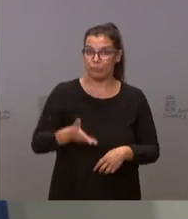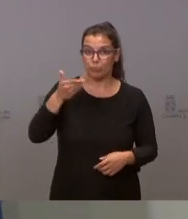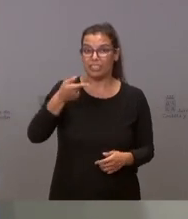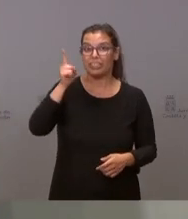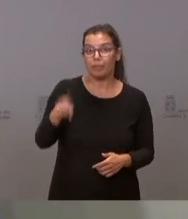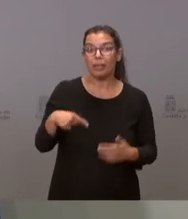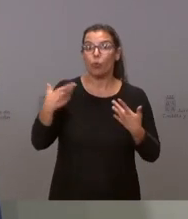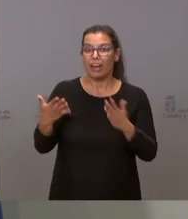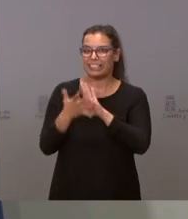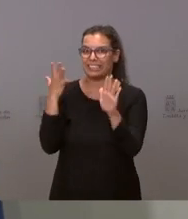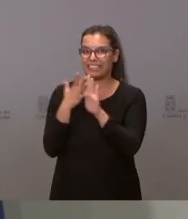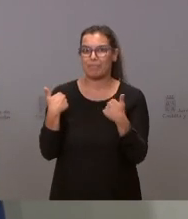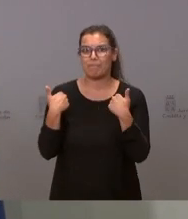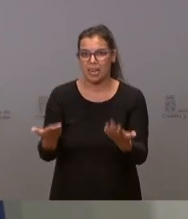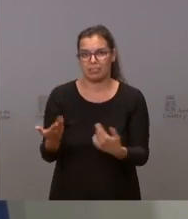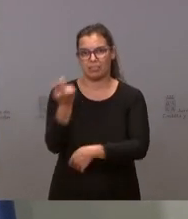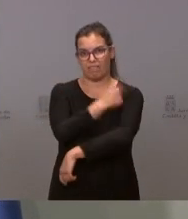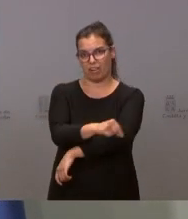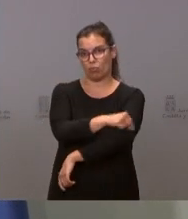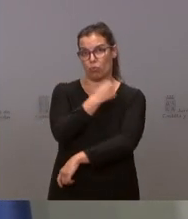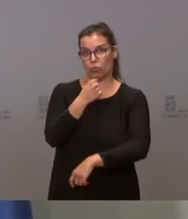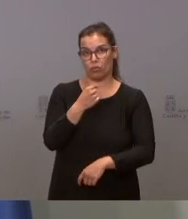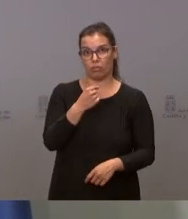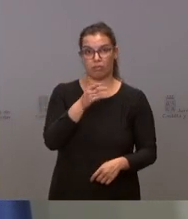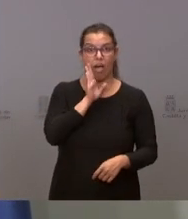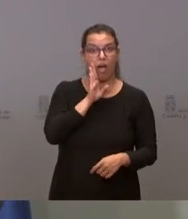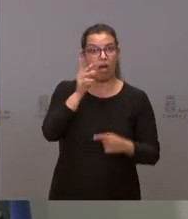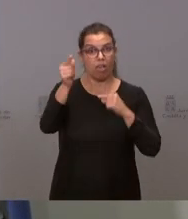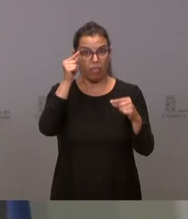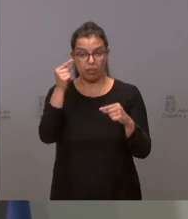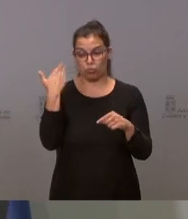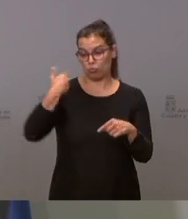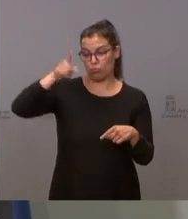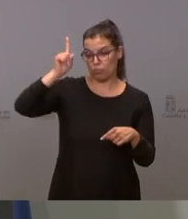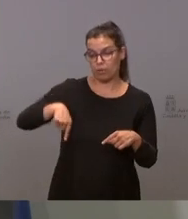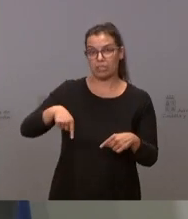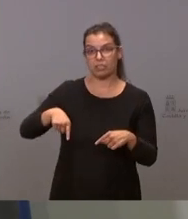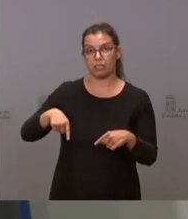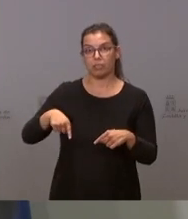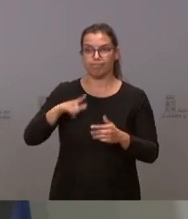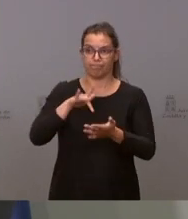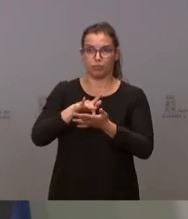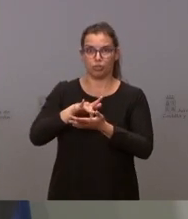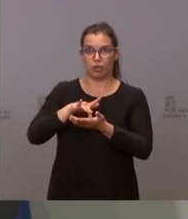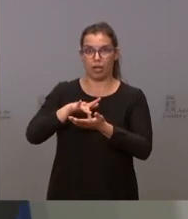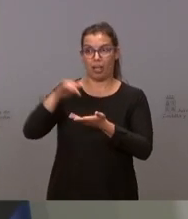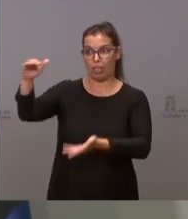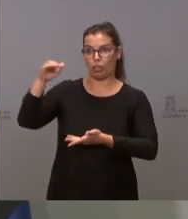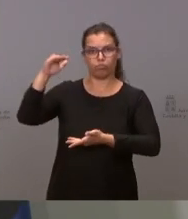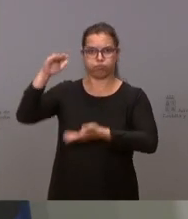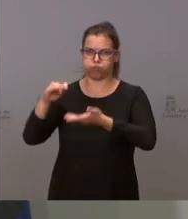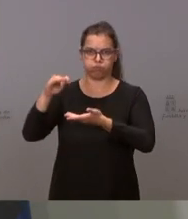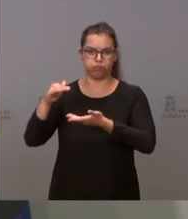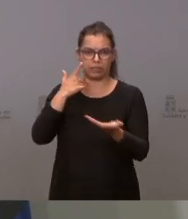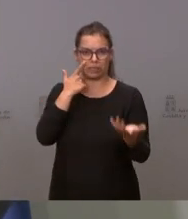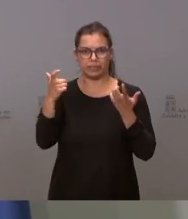nuestro ritmo de vacunación, que, como les digo y como dicen los datos, en el último mes ha sufrido un descenso notable.